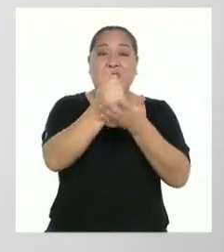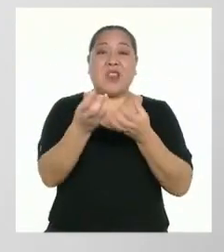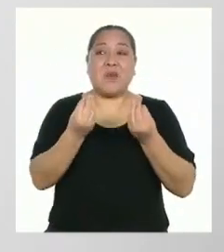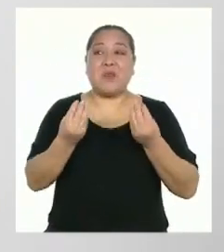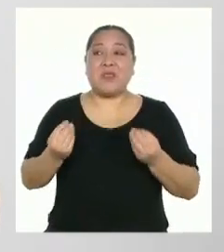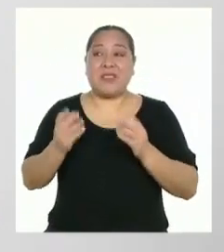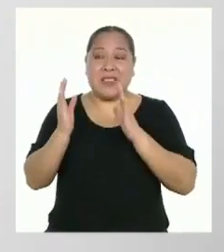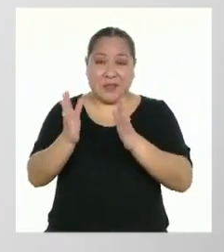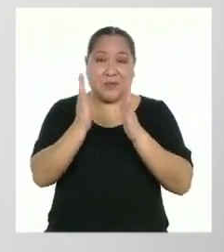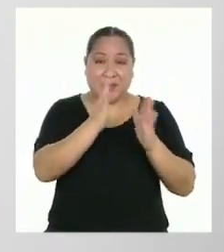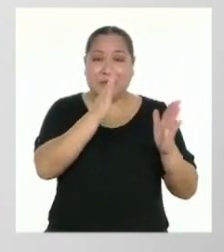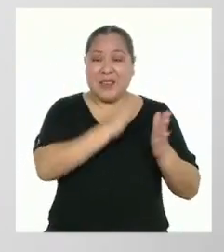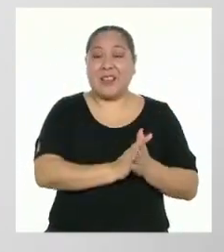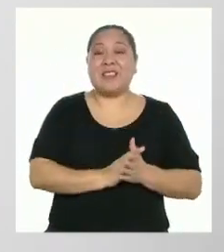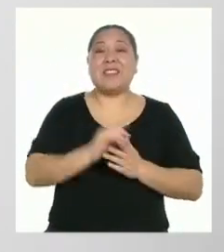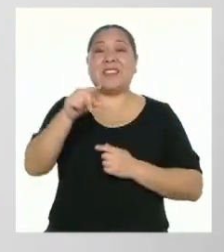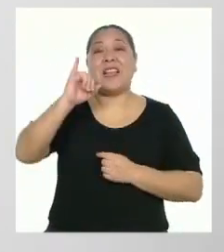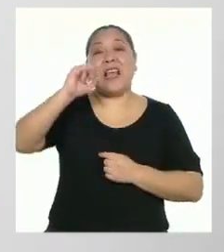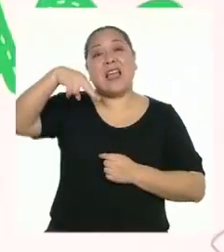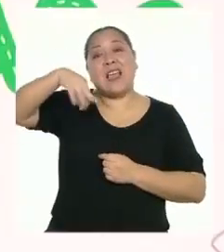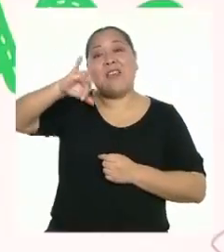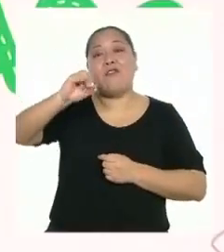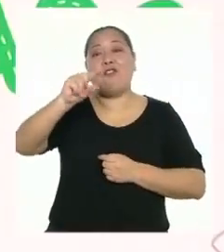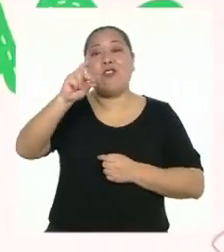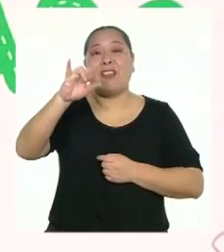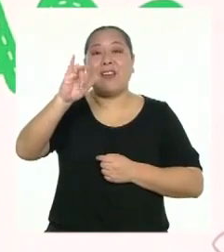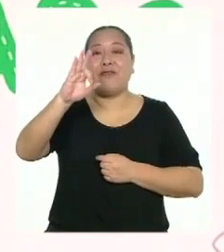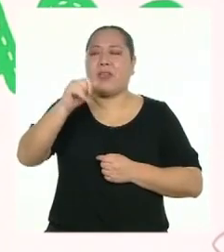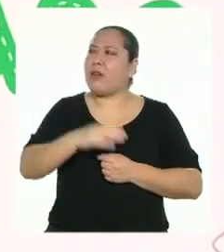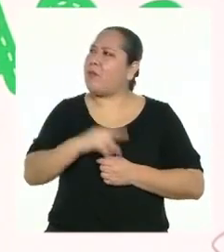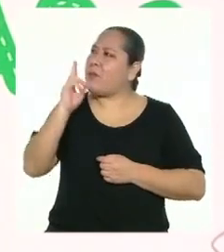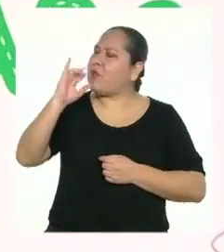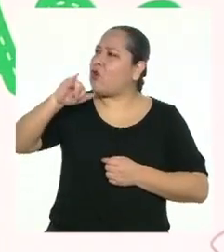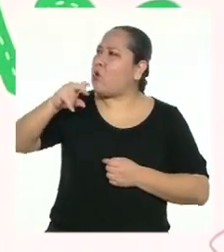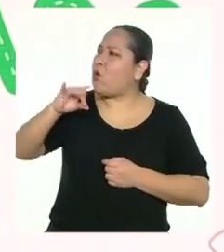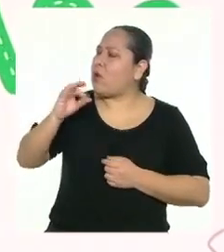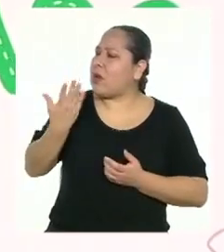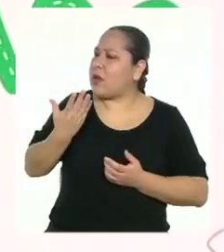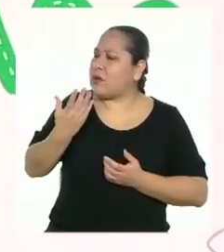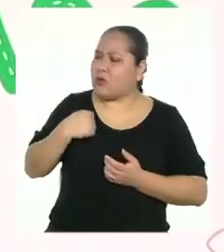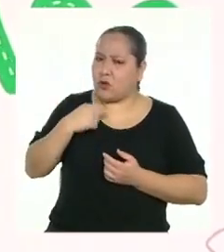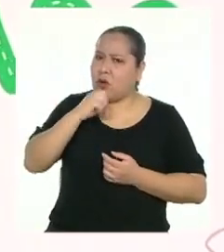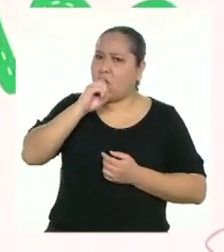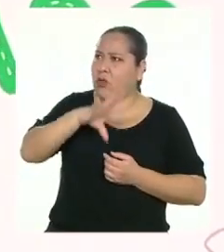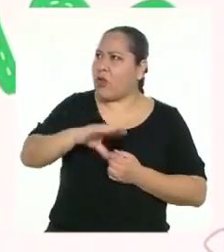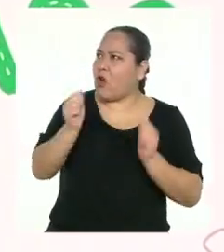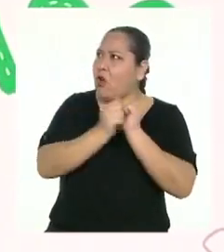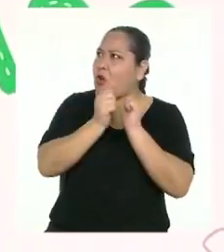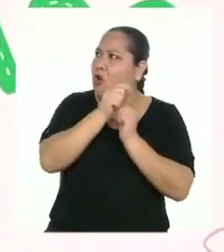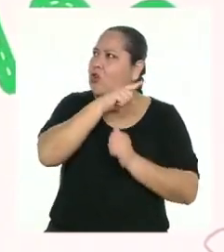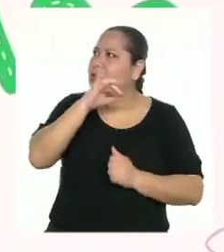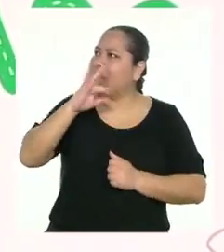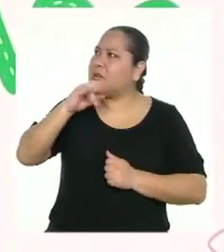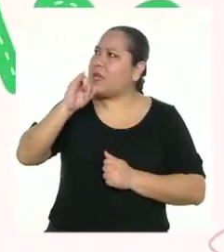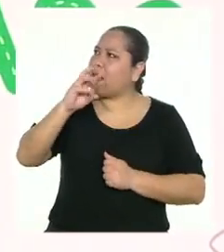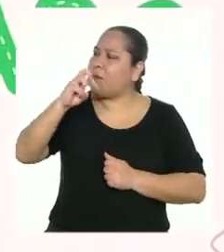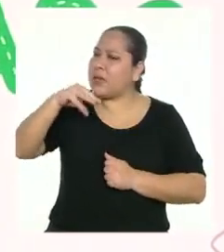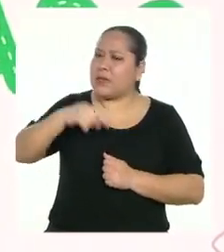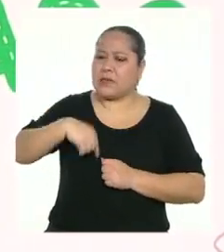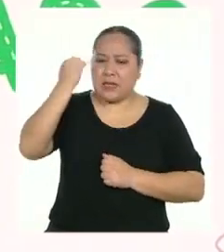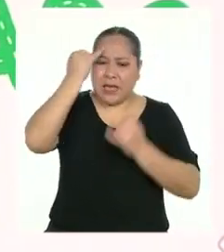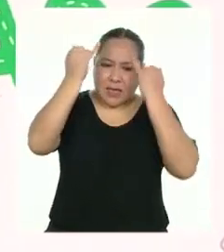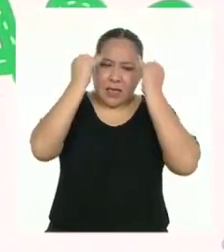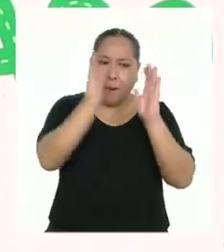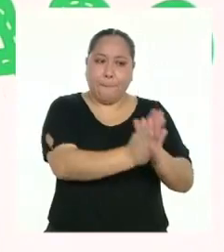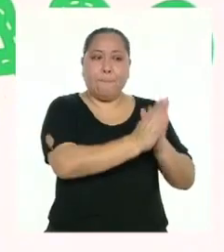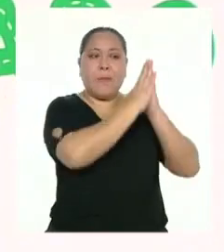en la elaboración de nuestra infografía. Profesora Julia, como le comenté, con Yaremis tuvimos esta idea de hacer un periódico